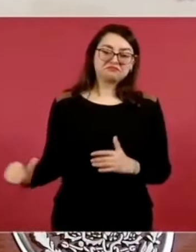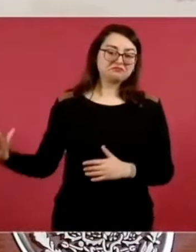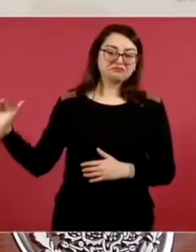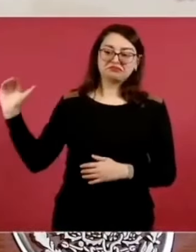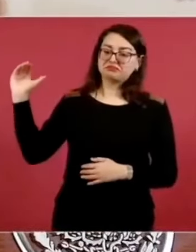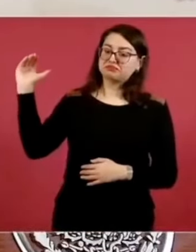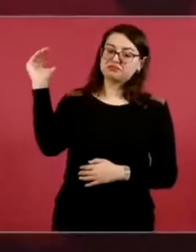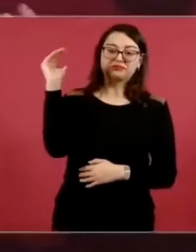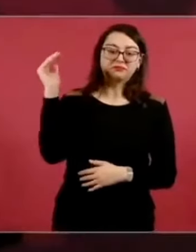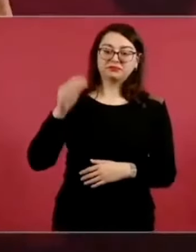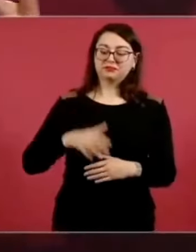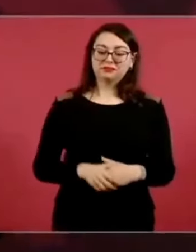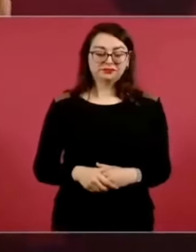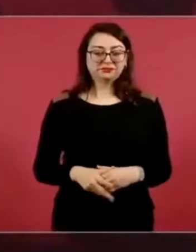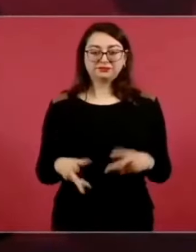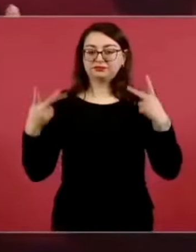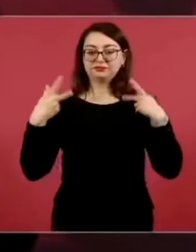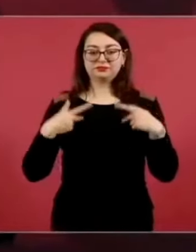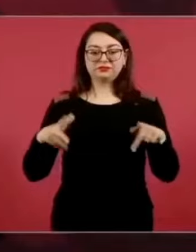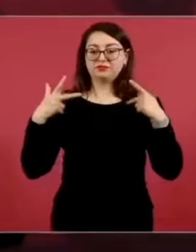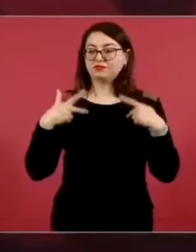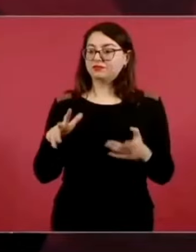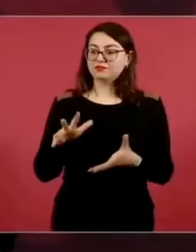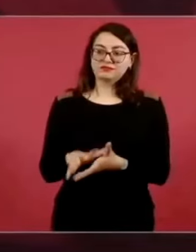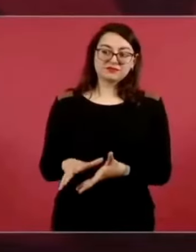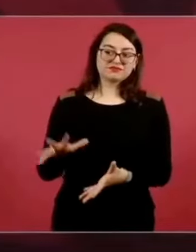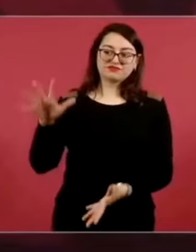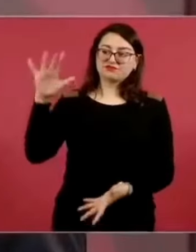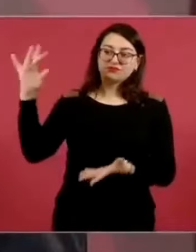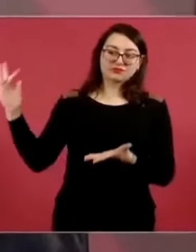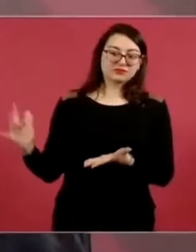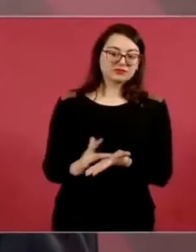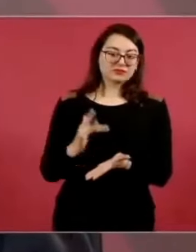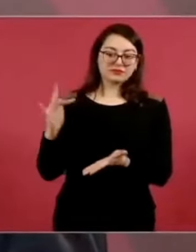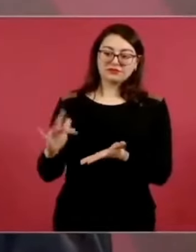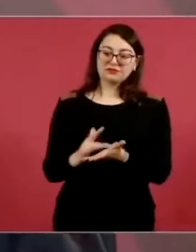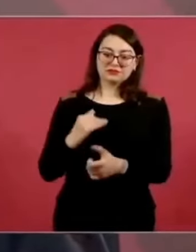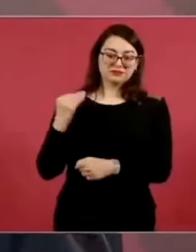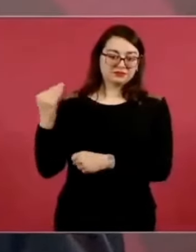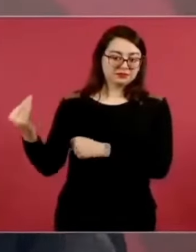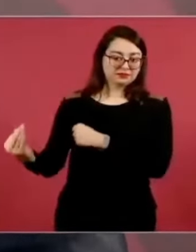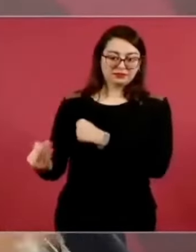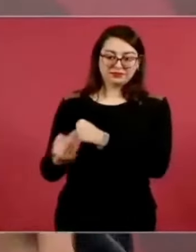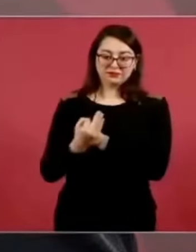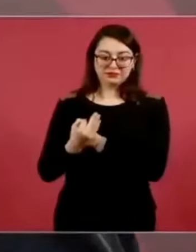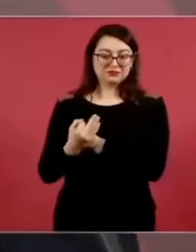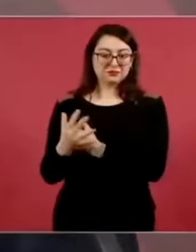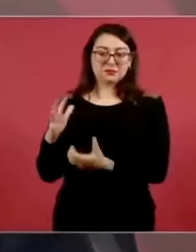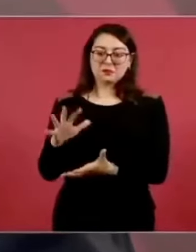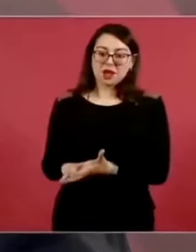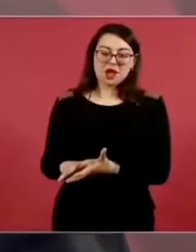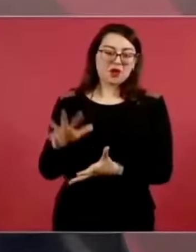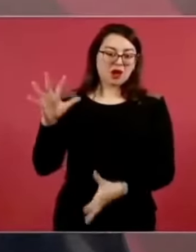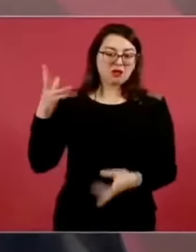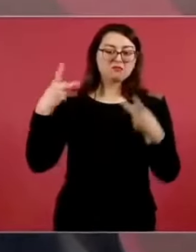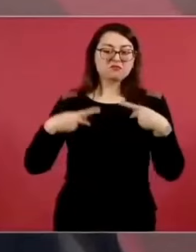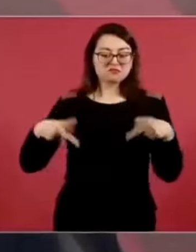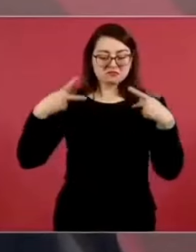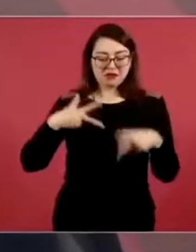Tenemos el apoyo, tenemos el respaldo del pueblo, de la mayoría del pueblo.